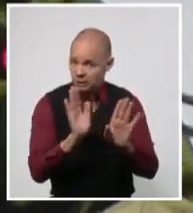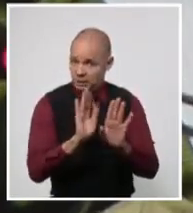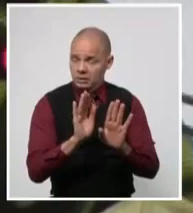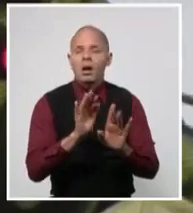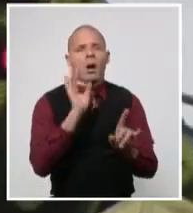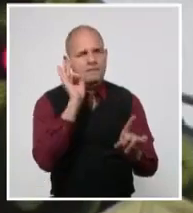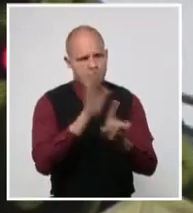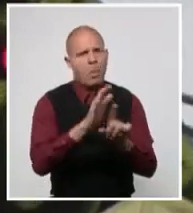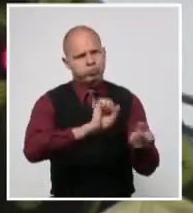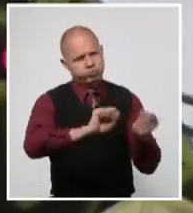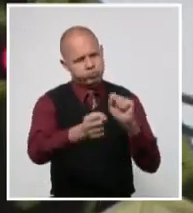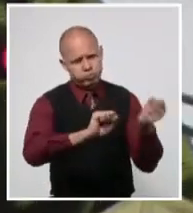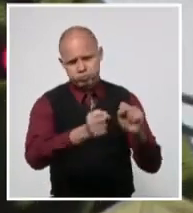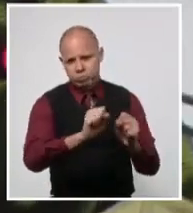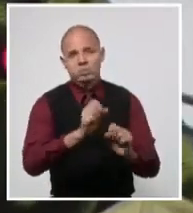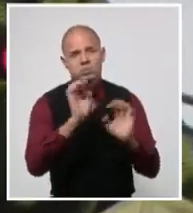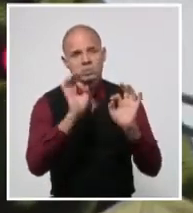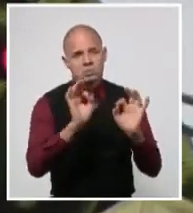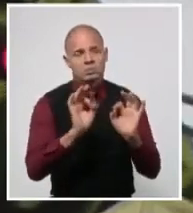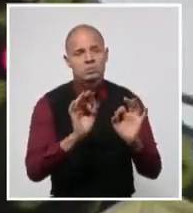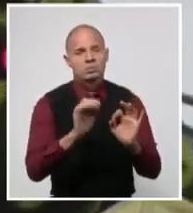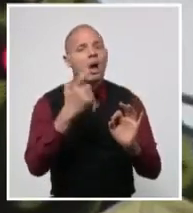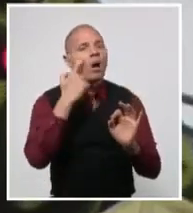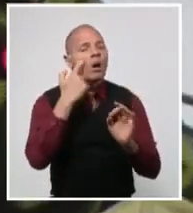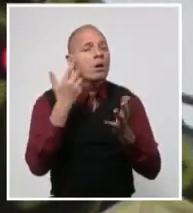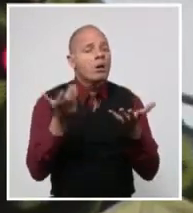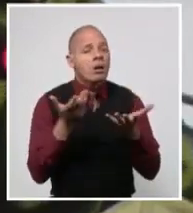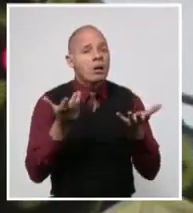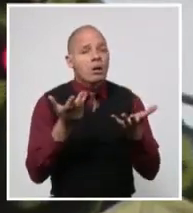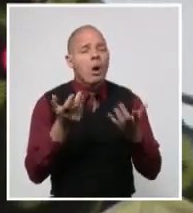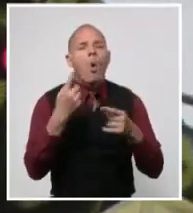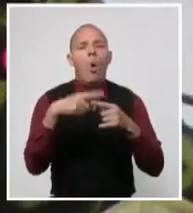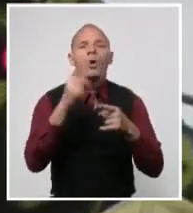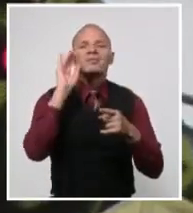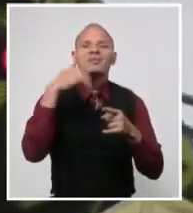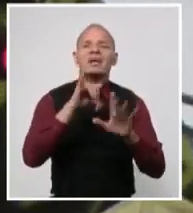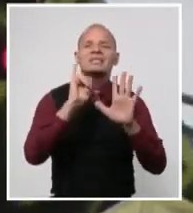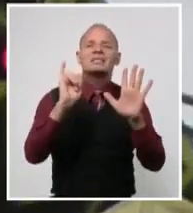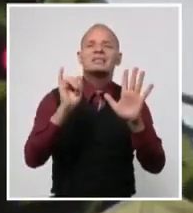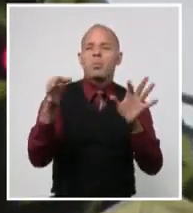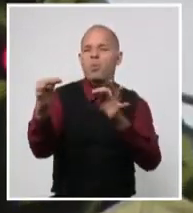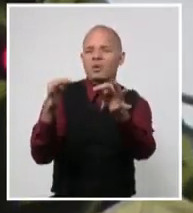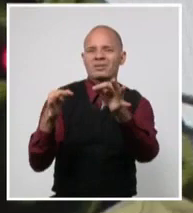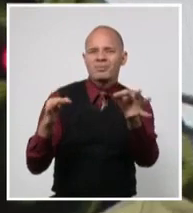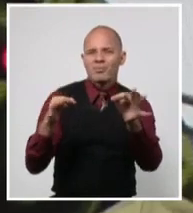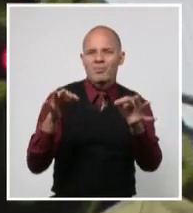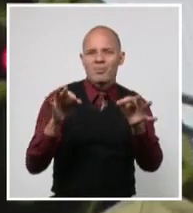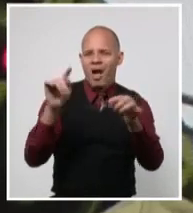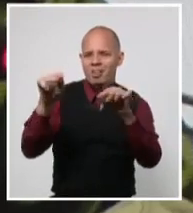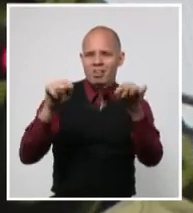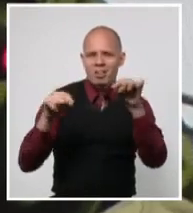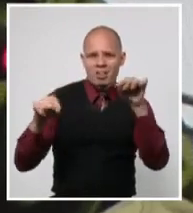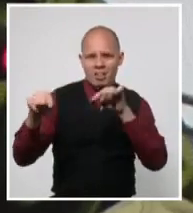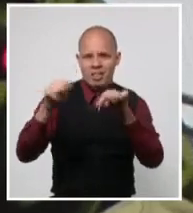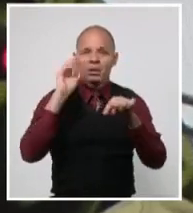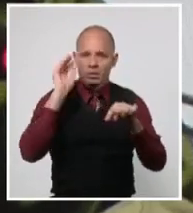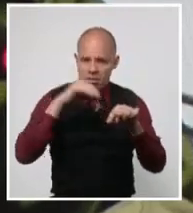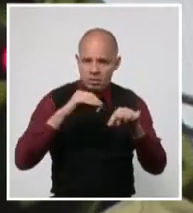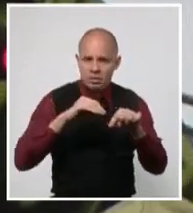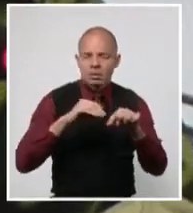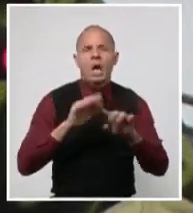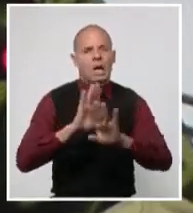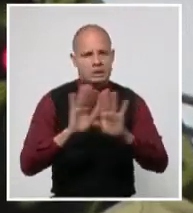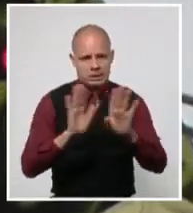Y se continúa trabajando con toda intencionalidad los seis municipios que se han caracterizado con los consejos populares que se ha